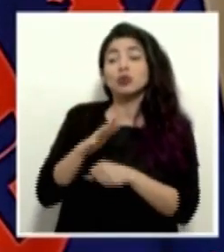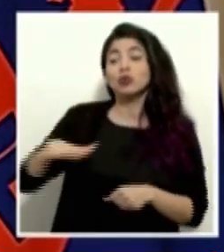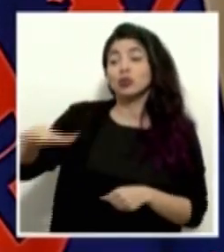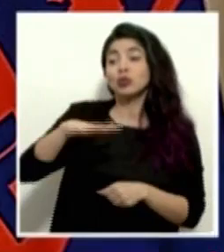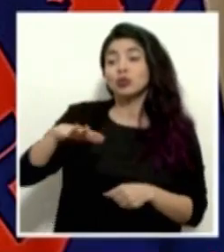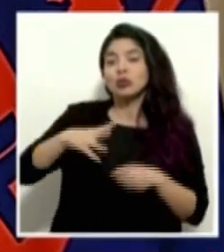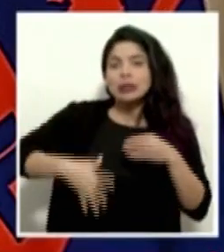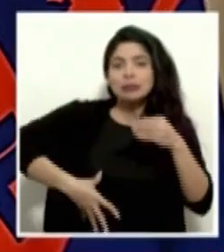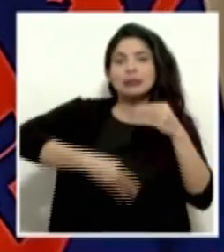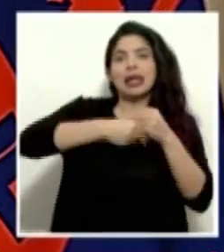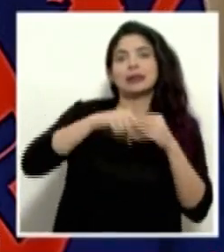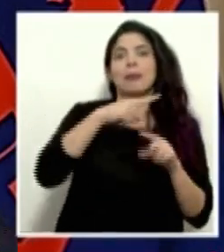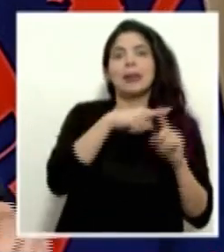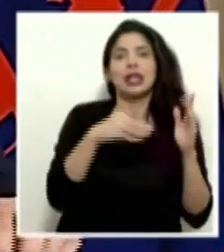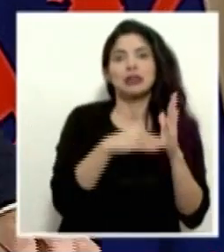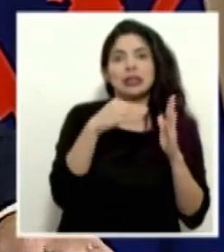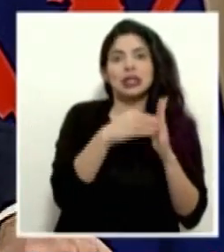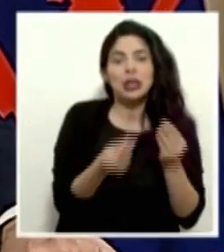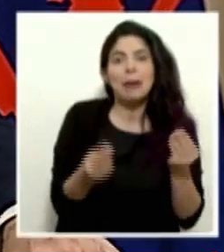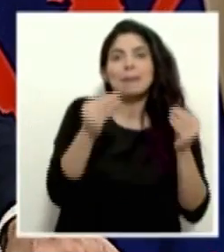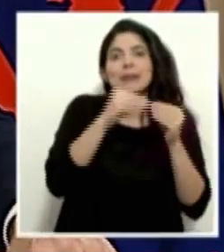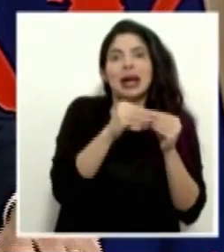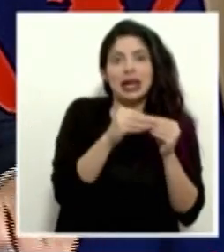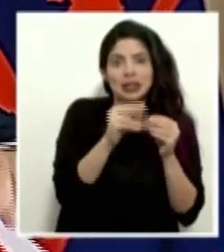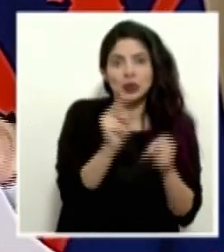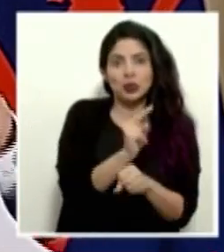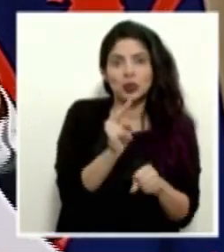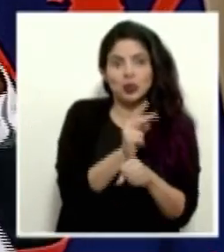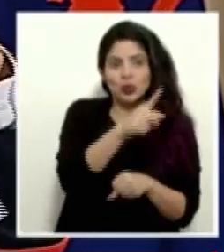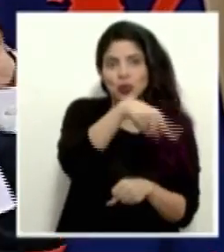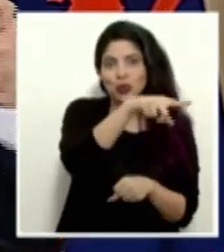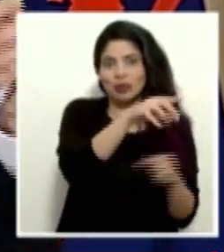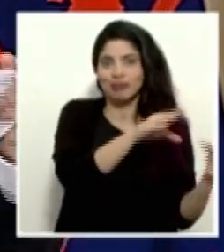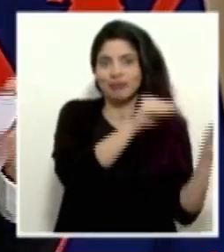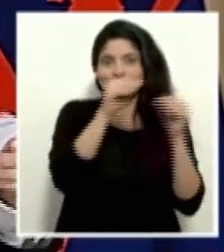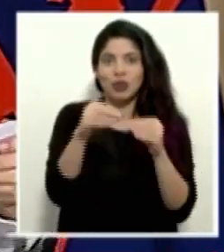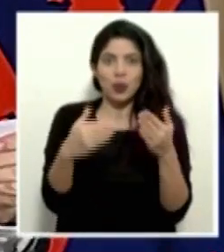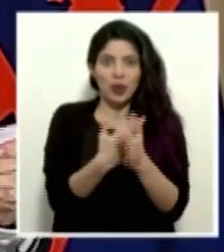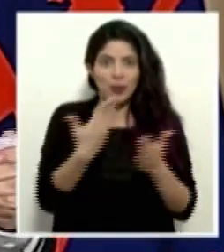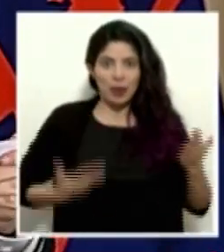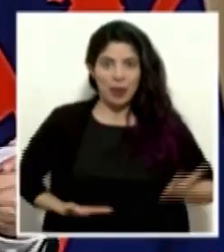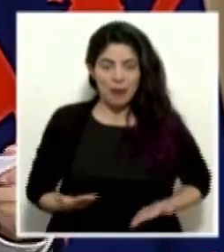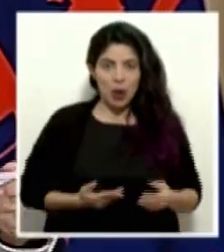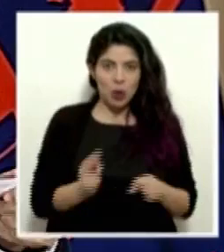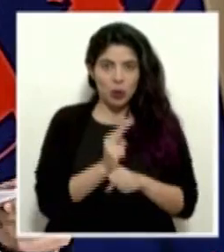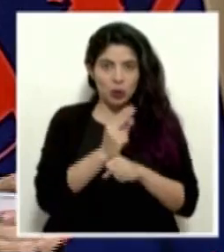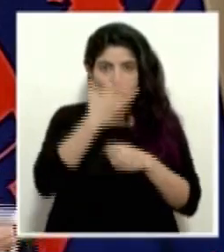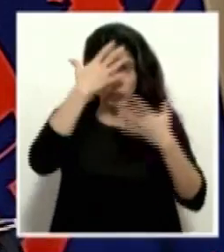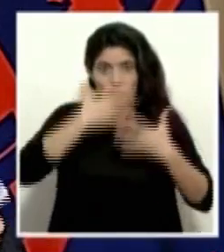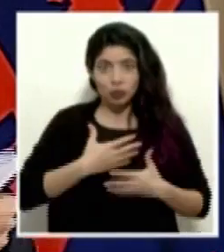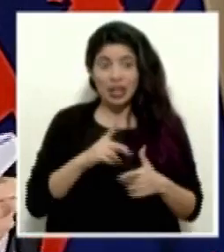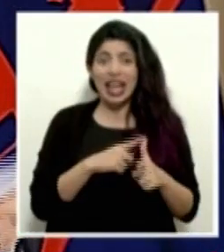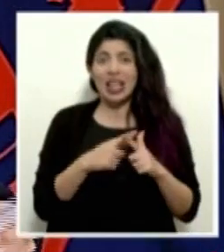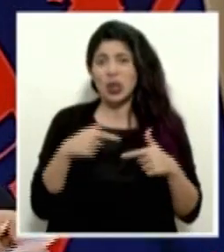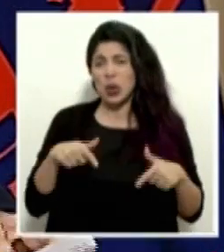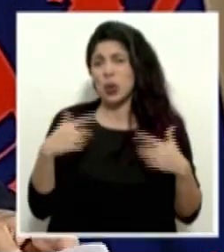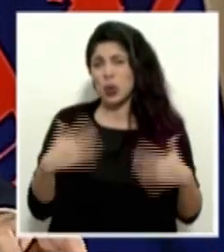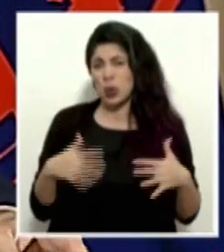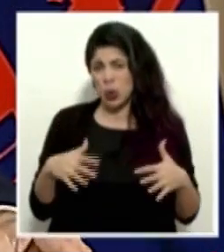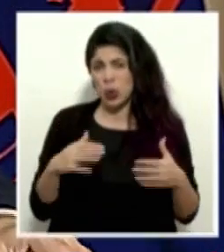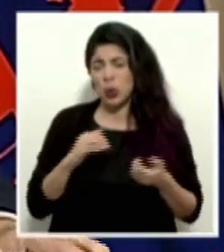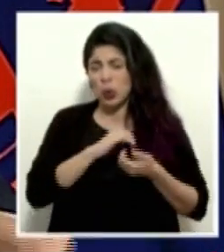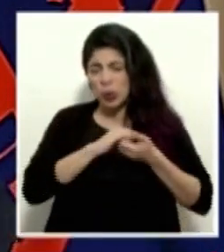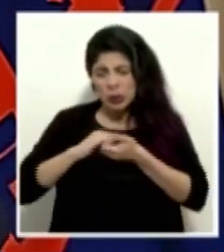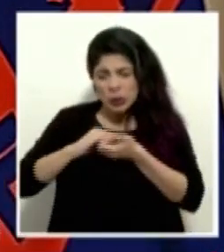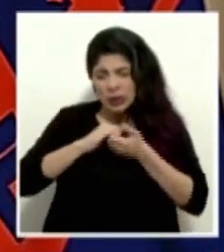la institución. Entonces, esto va muy de la mano con el esfuerzo general de